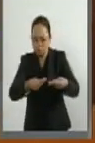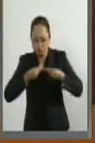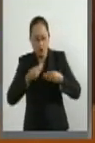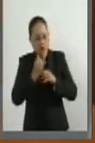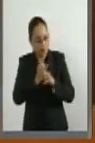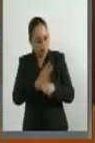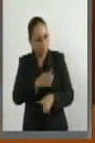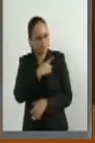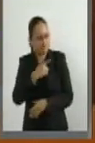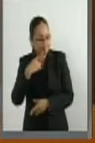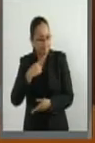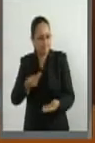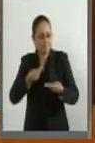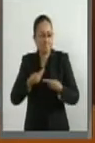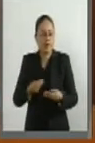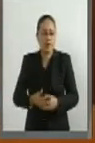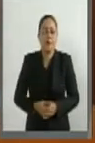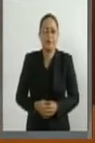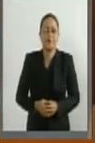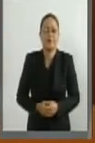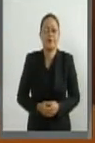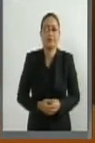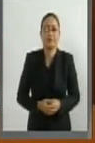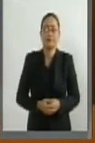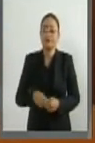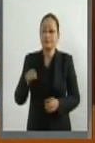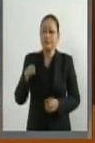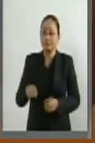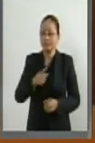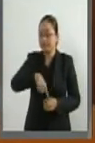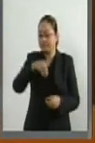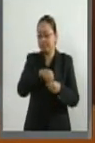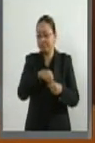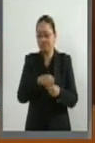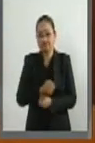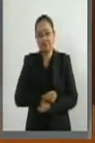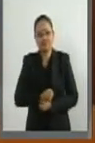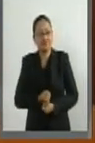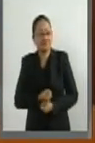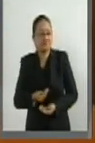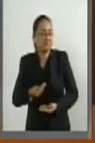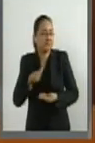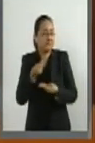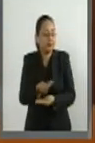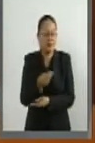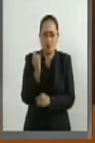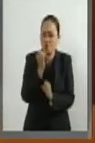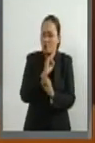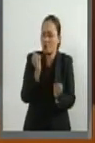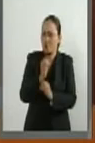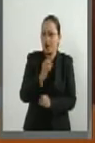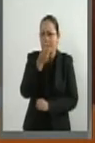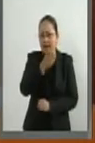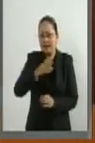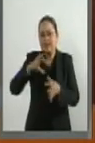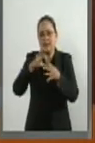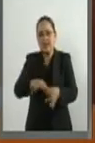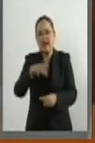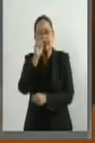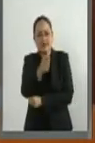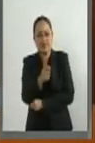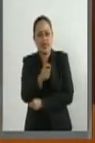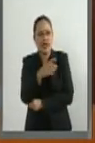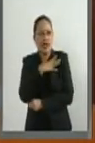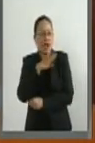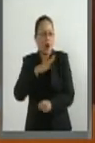proceso y de dicha estrategia. La secrecía y la confidencialidad se asocian tradicionalmente a